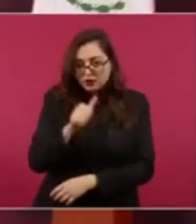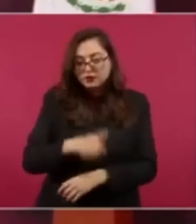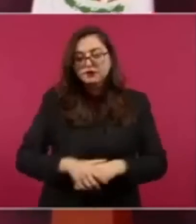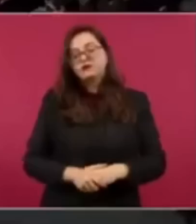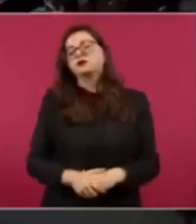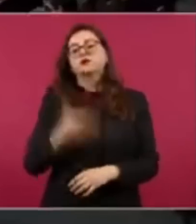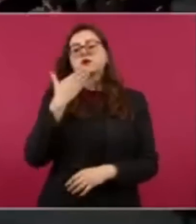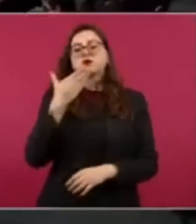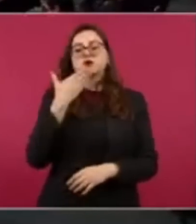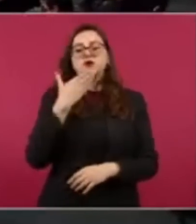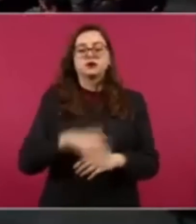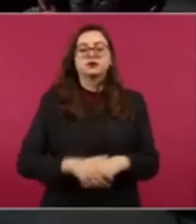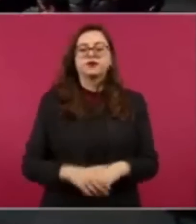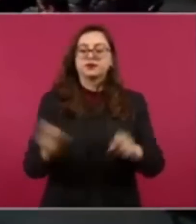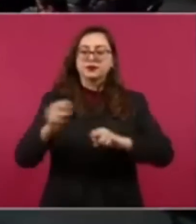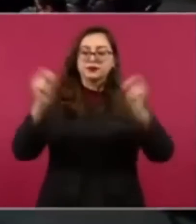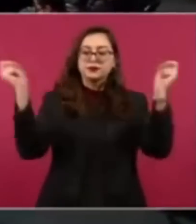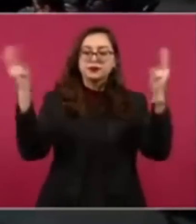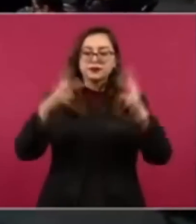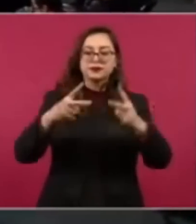Muy bien. Bueno, nos vemos.